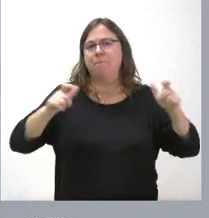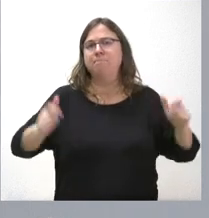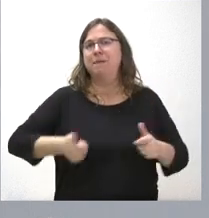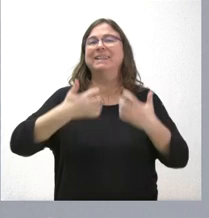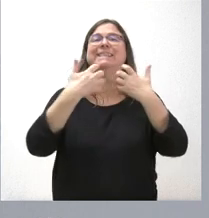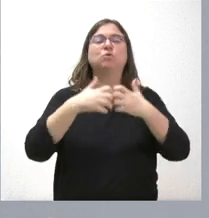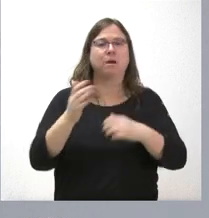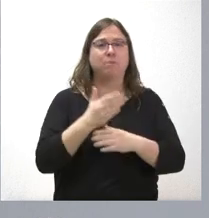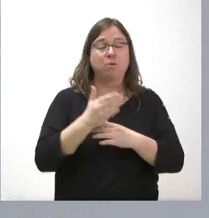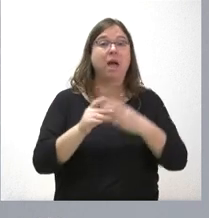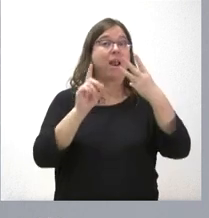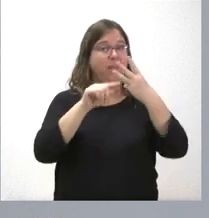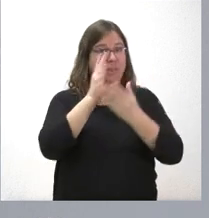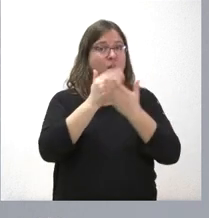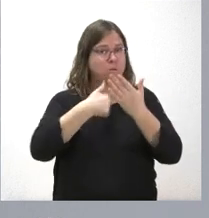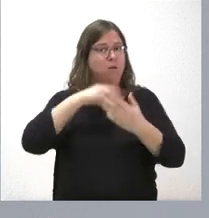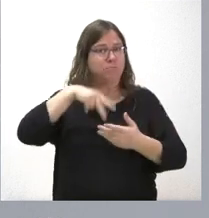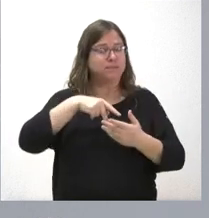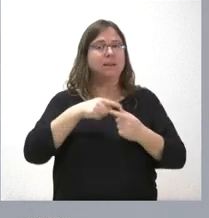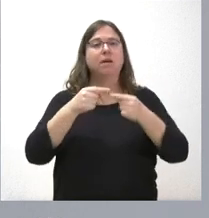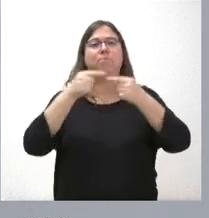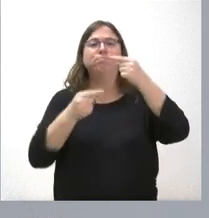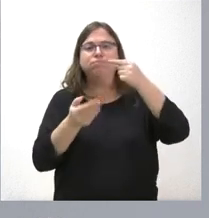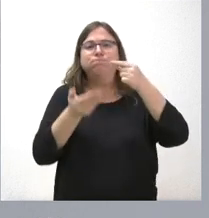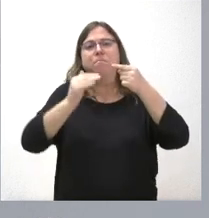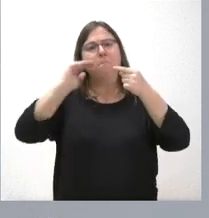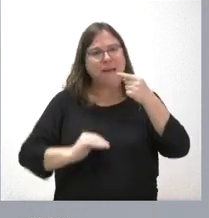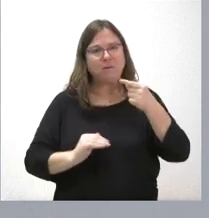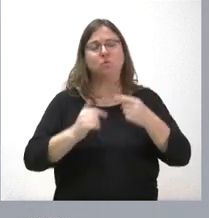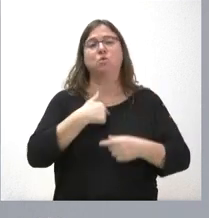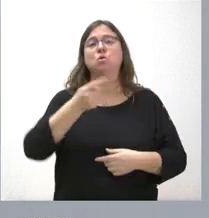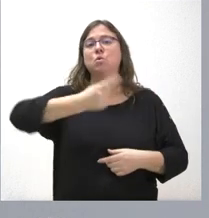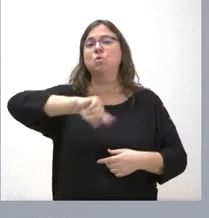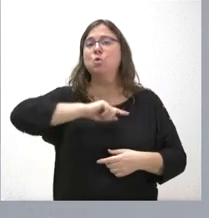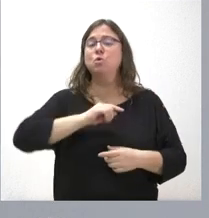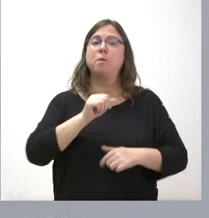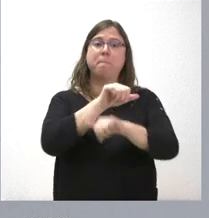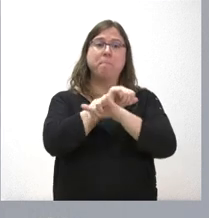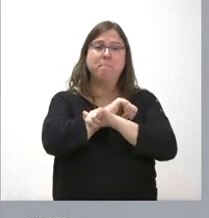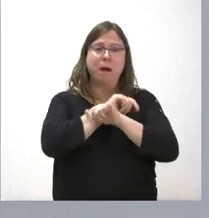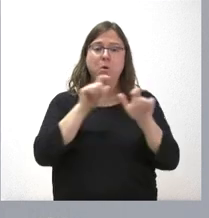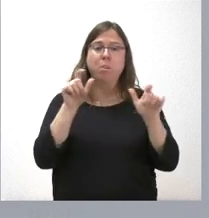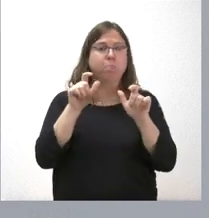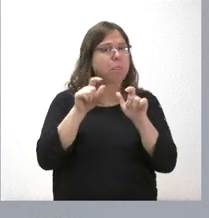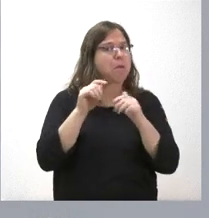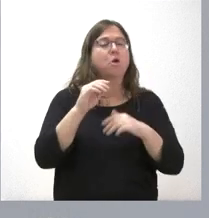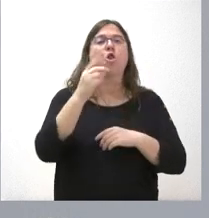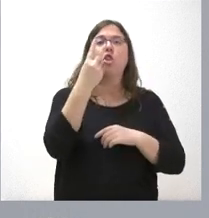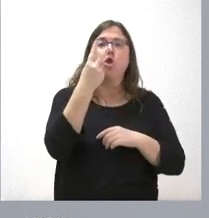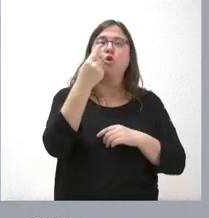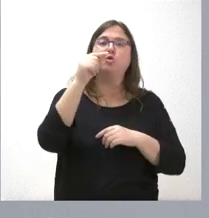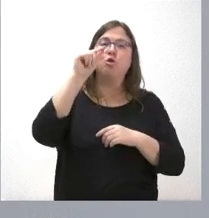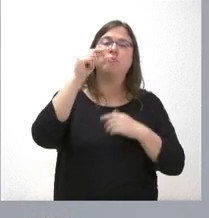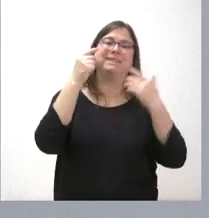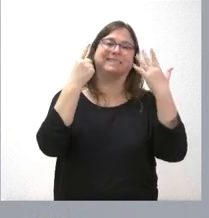con menor tasa de inflación entre las comunidades, con menor tasa de paro, 2,6 puntos inferior nuestra tasa de